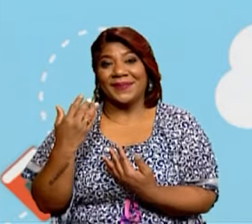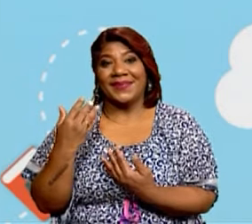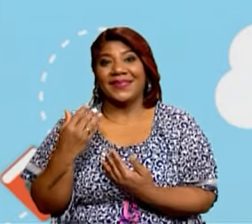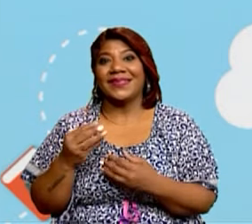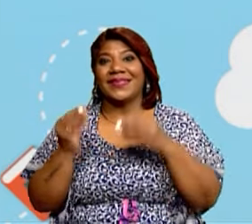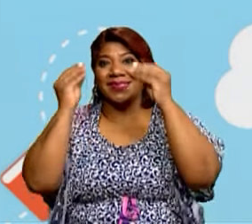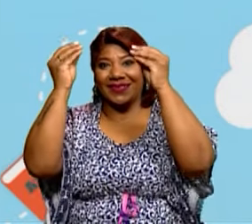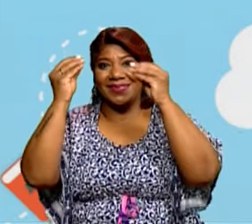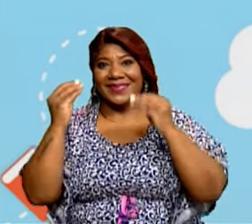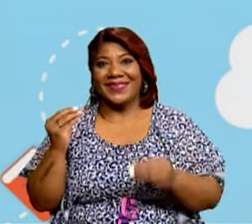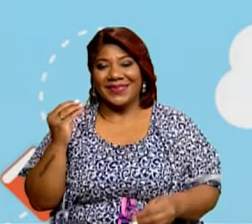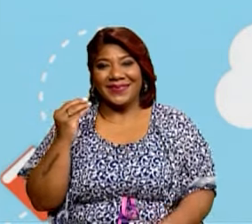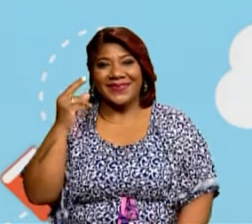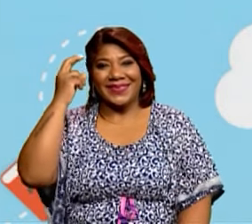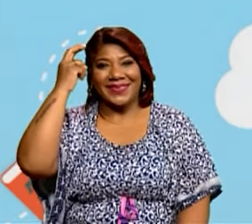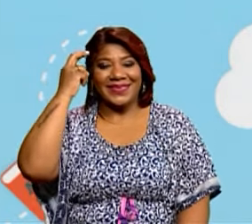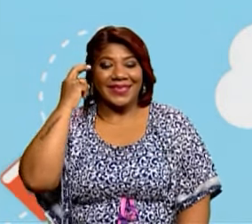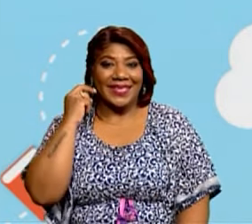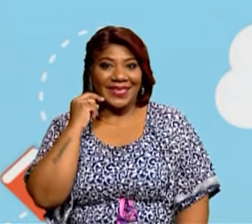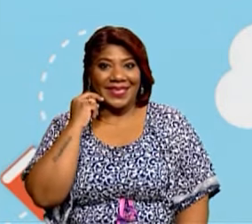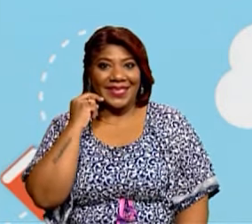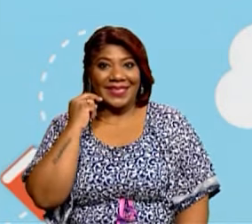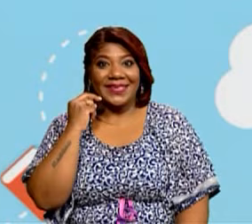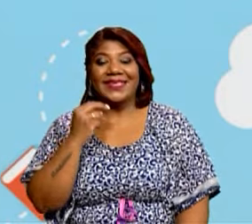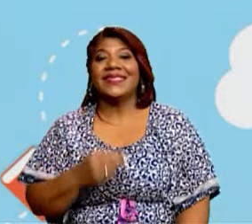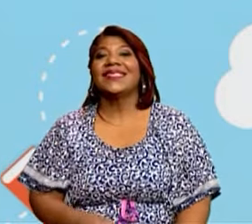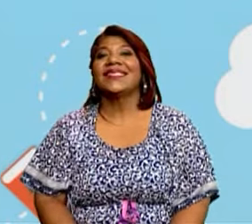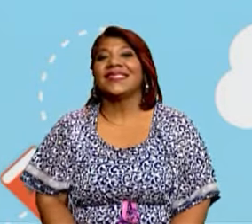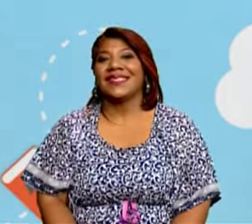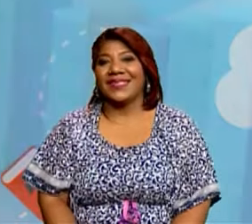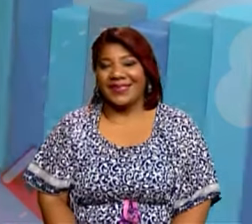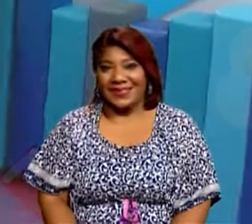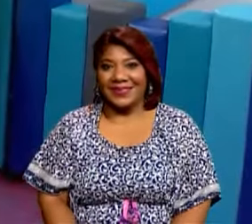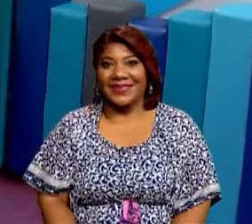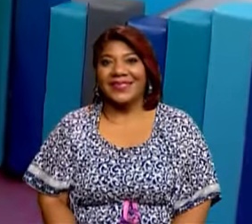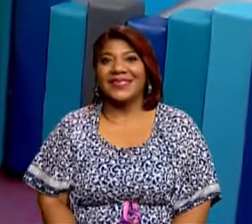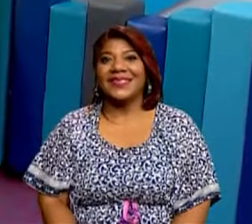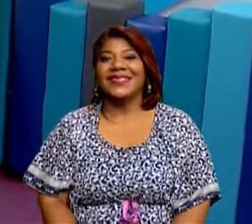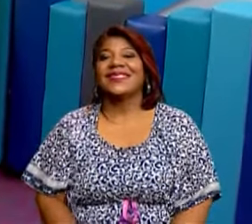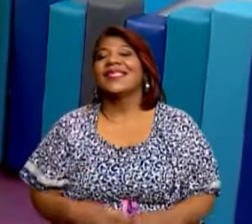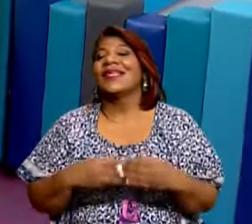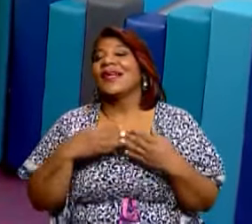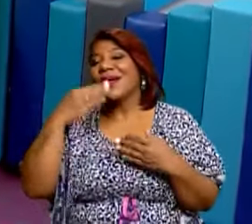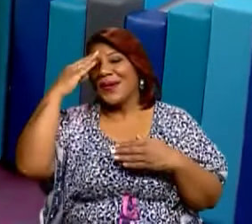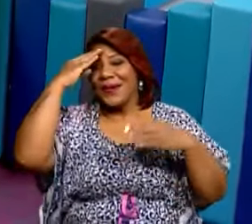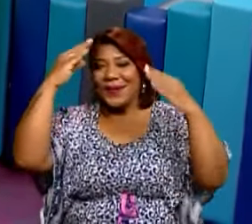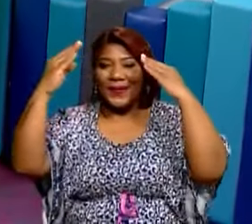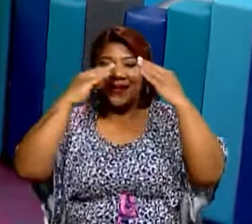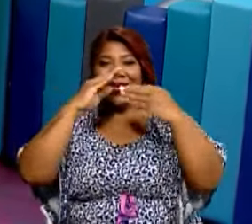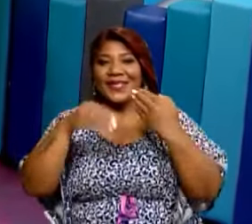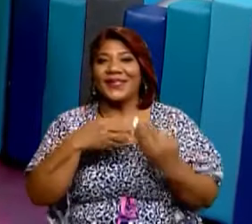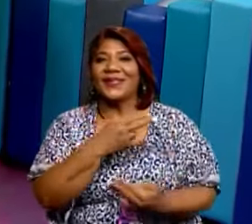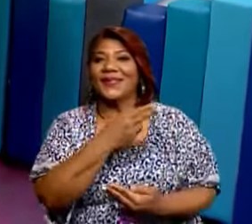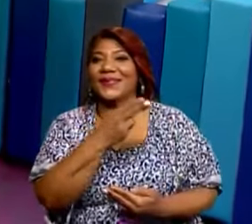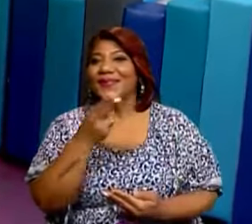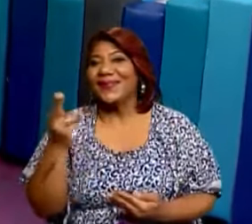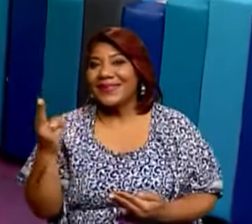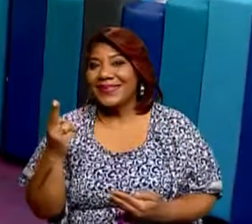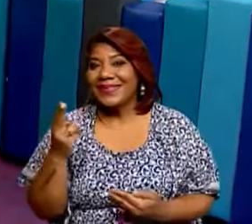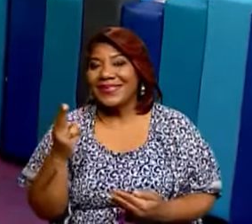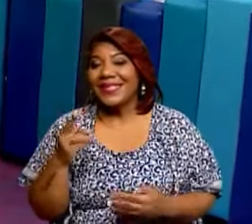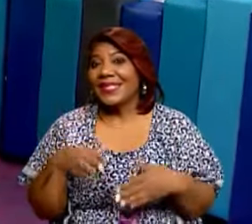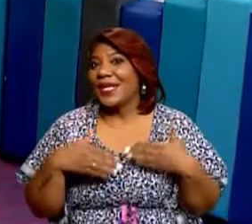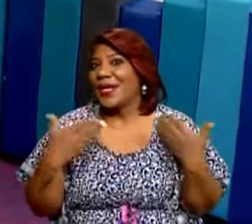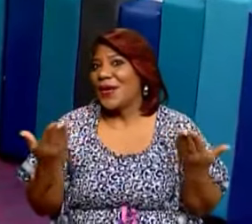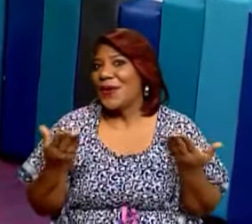es a la maestra Nati. ¿Cómo estás maestra Nati? Hola maestra Zaira, muy bien chicos. Hola, ¿cómo están? Espero que estén súper